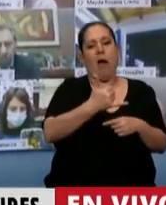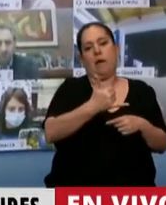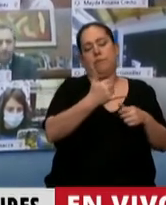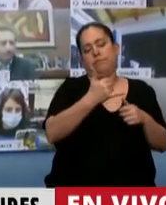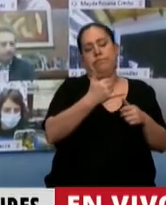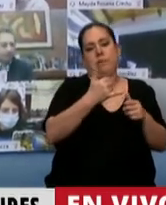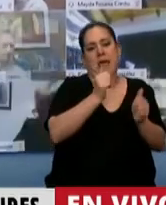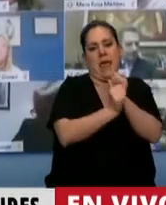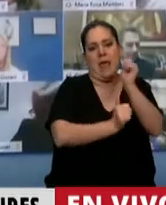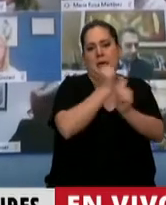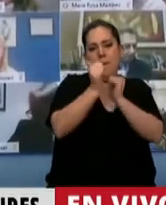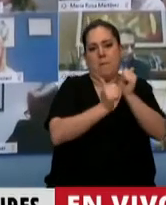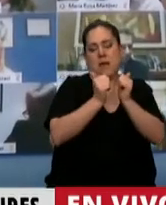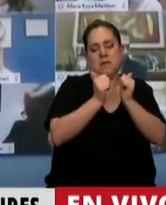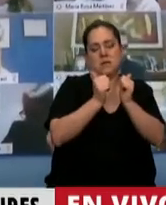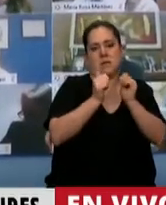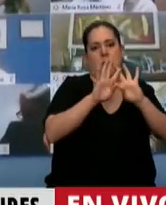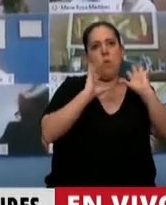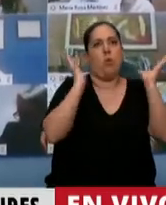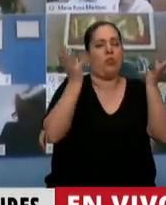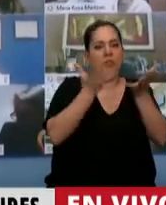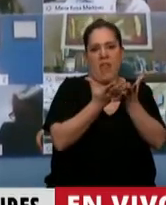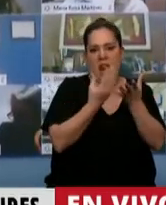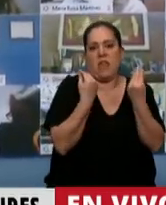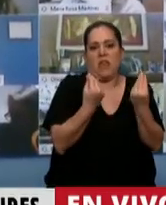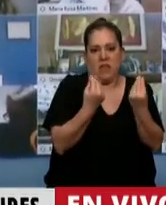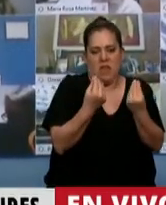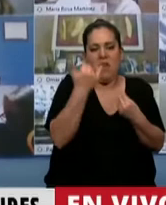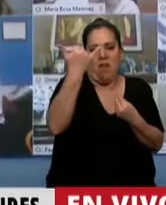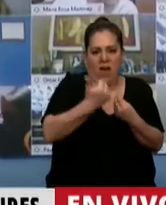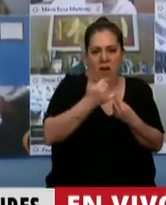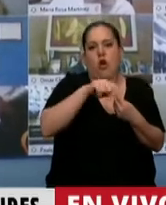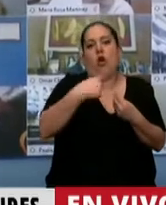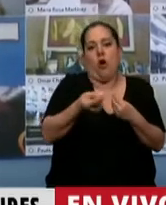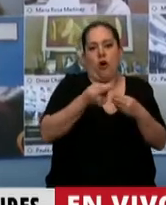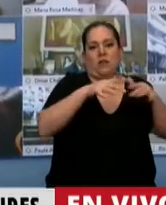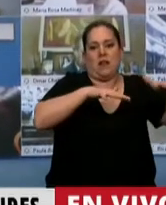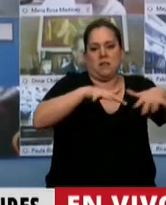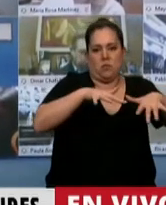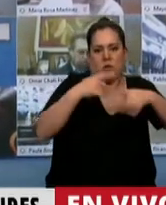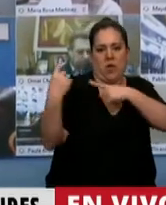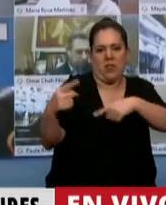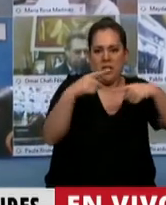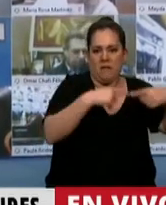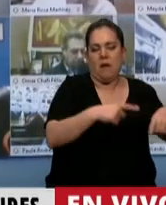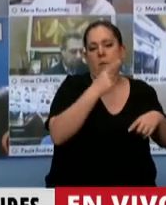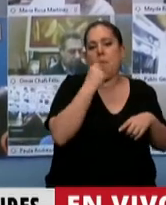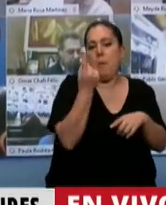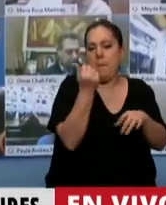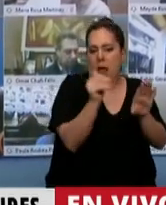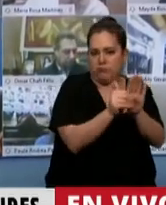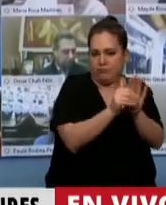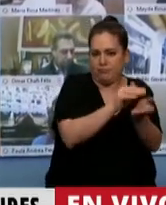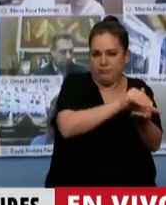multinacionales que efectivamente cuentan con otra situación, un capital acumulado,